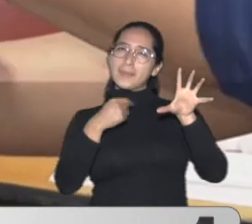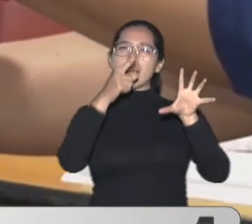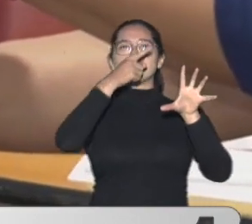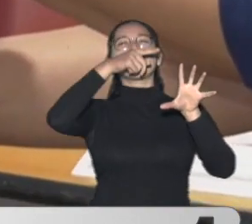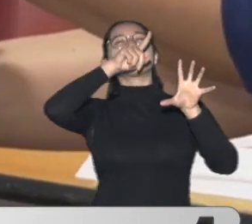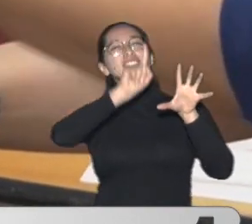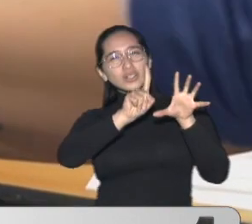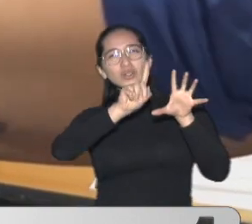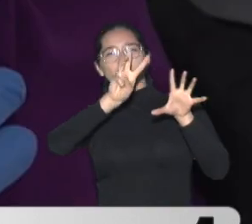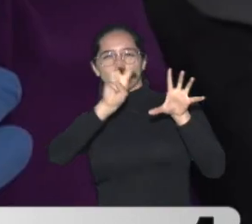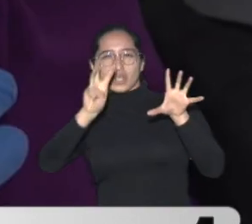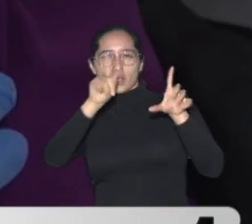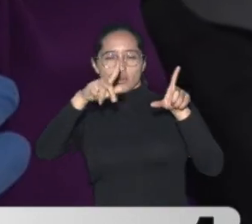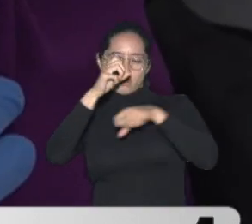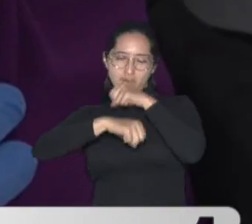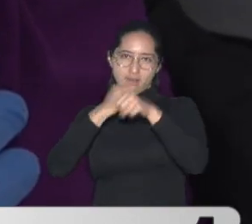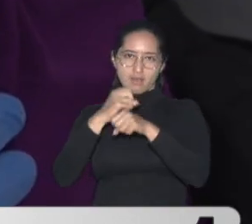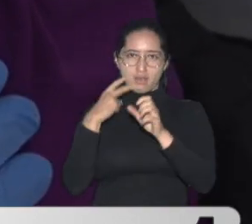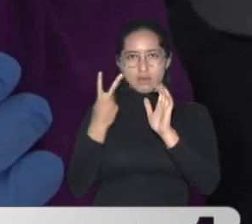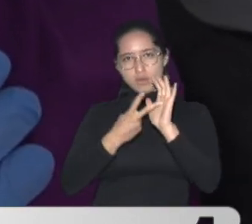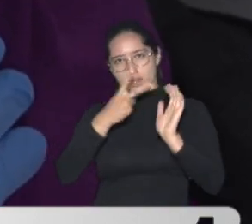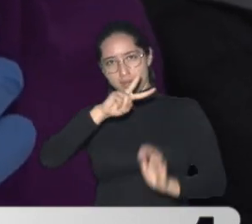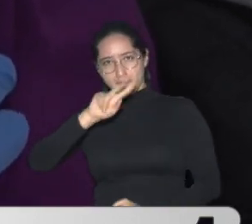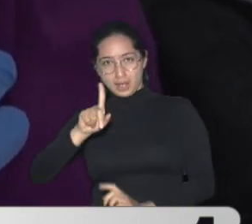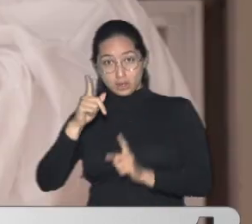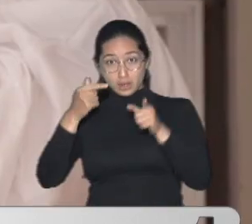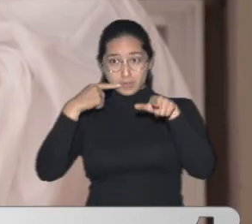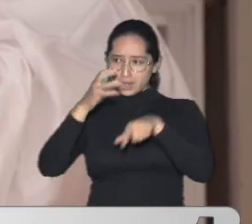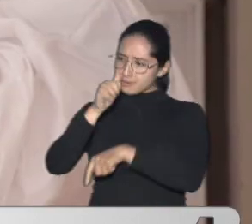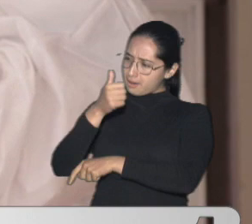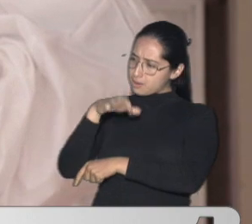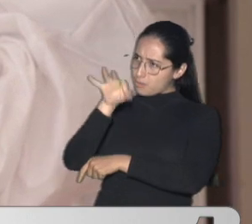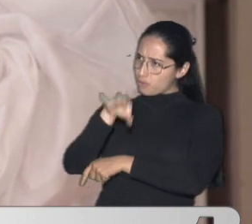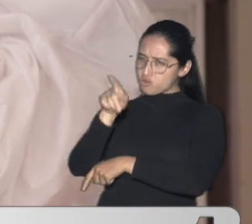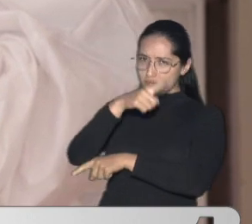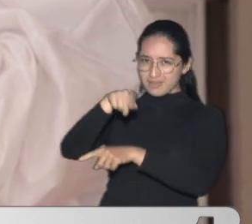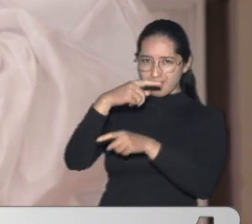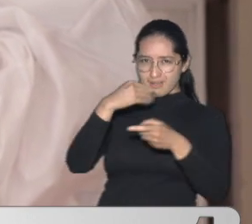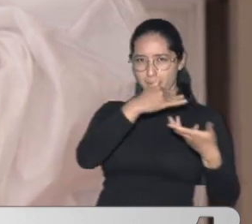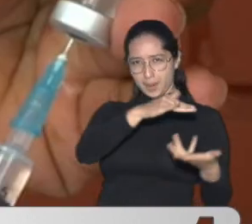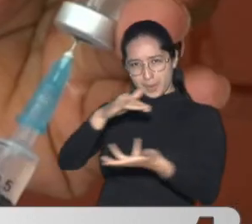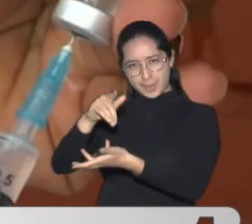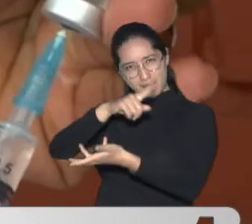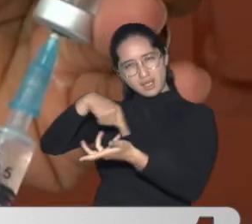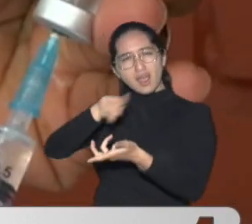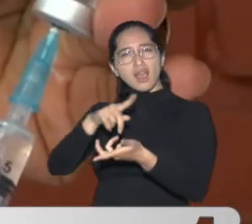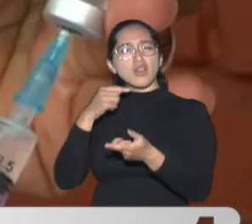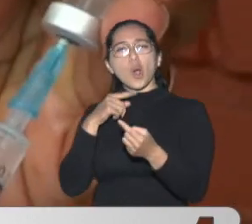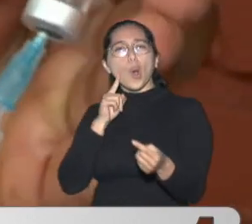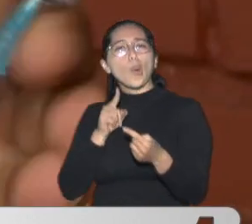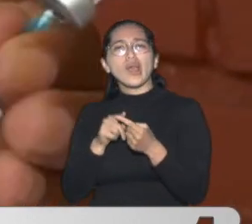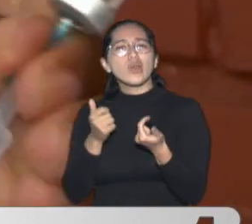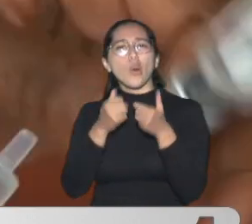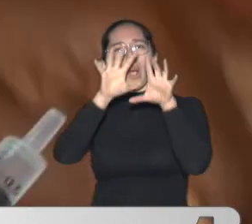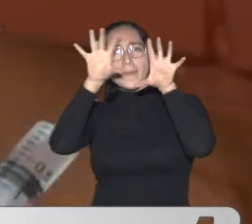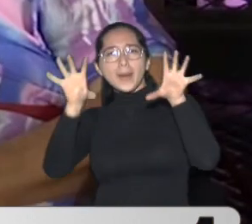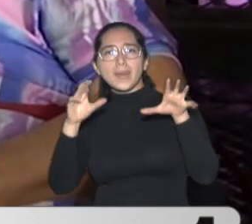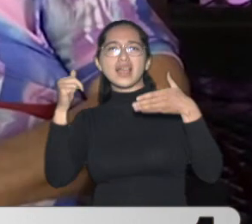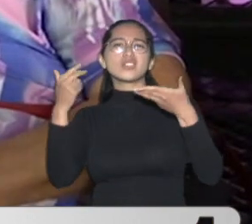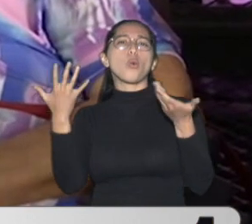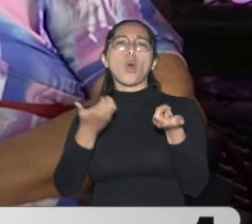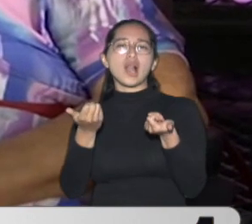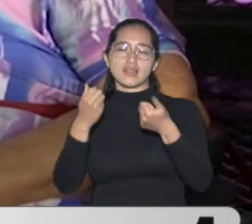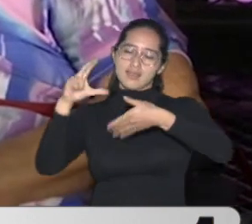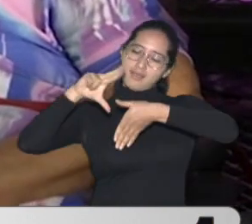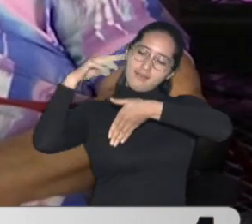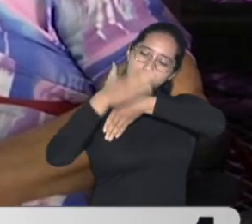Semestre de 2021 Alrededor del 10% De las vacunas De esta primera entrega Tienen como destino Países de América Latina Y el